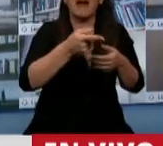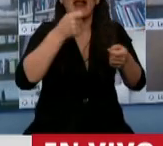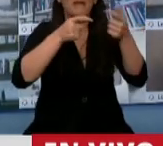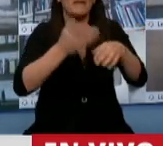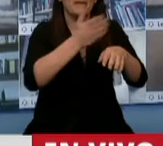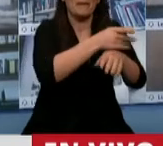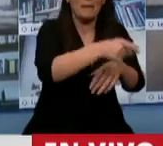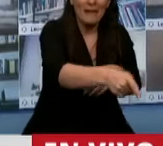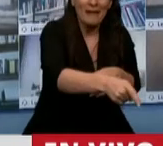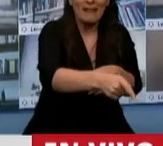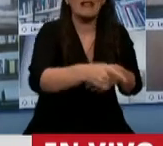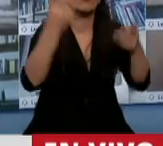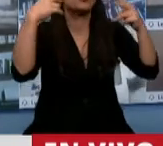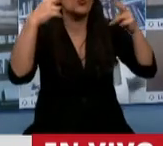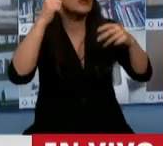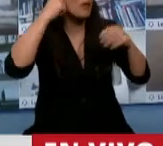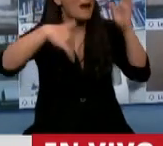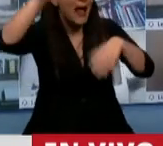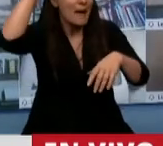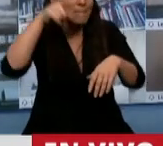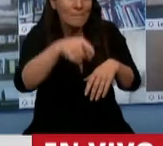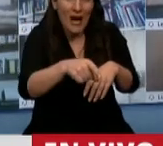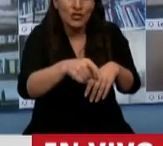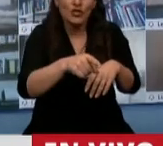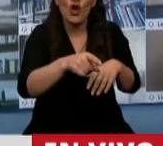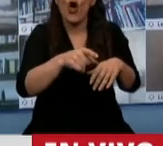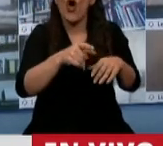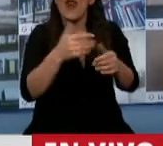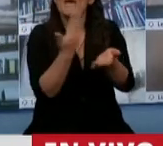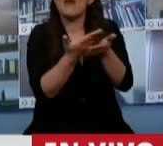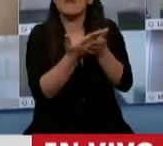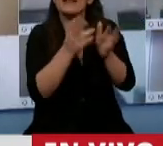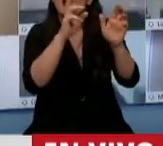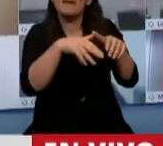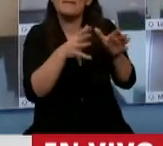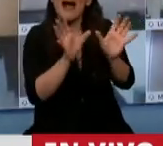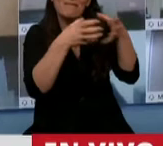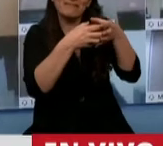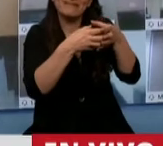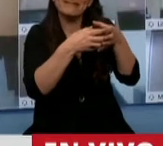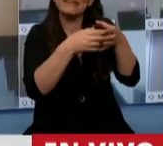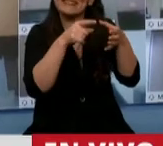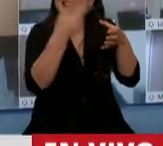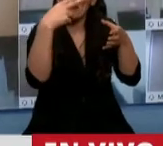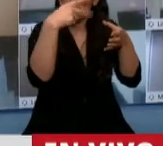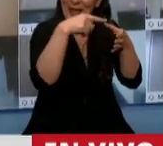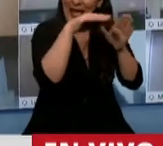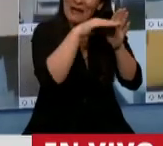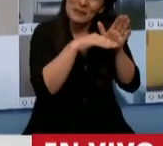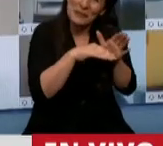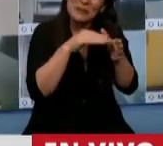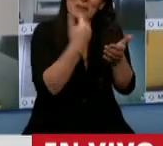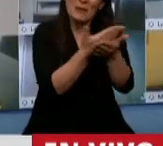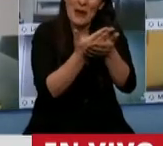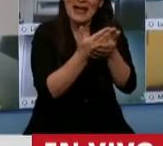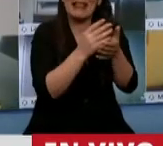también turismo para las personas mayores, o sea, paquetes turísticos, financiación para paquetes turísticos,